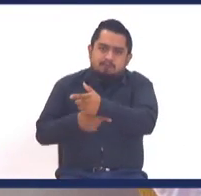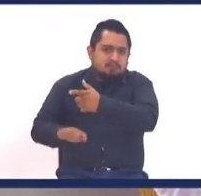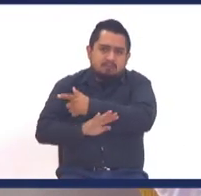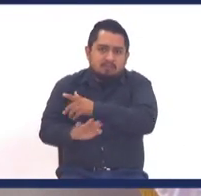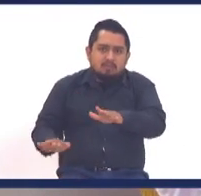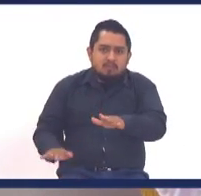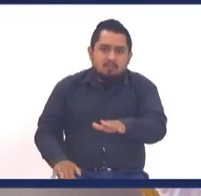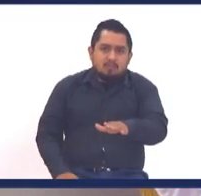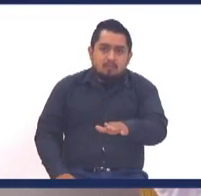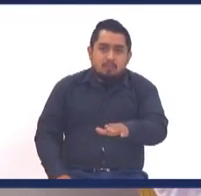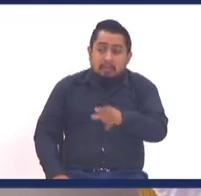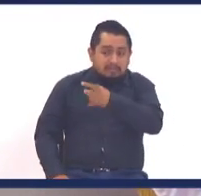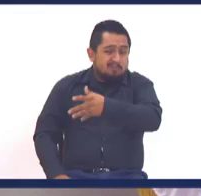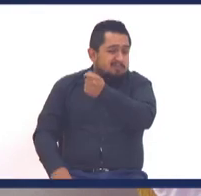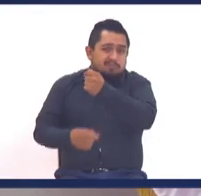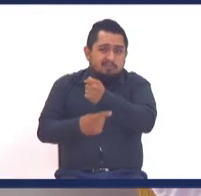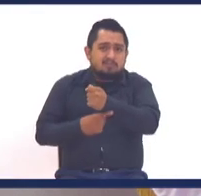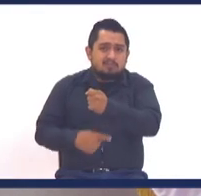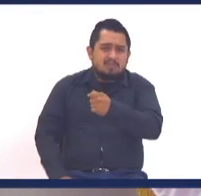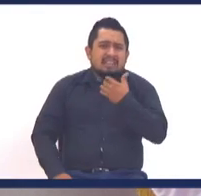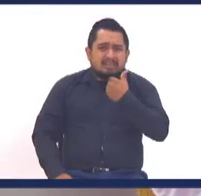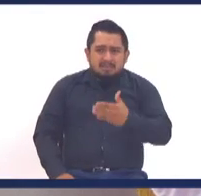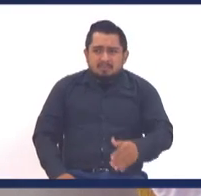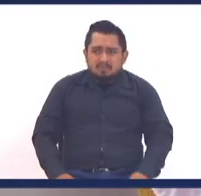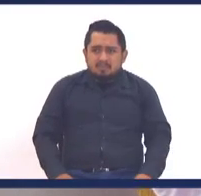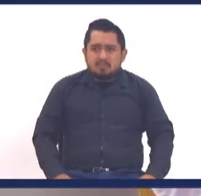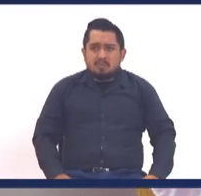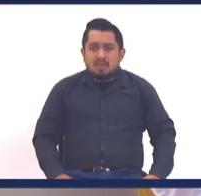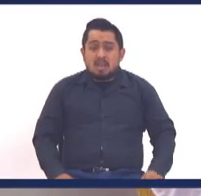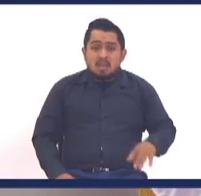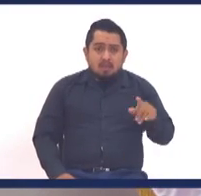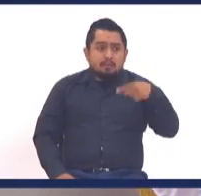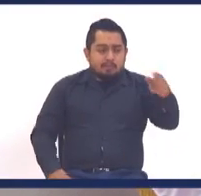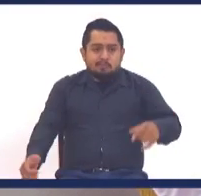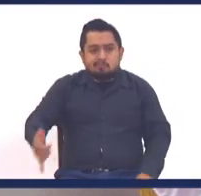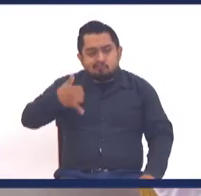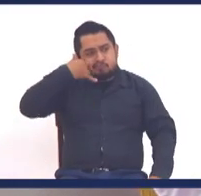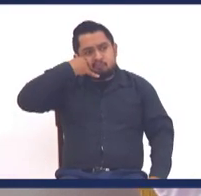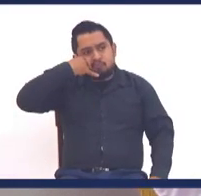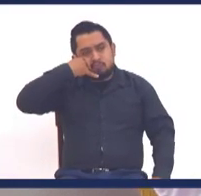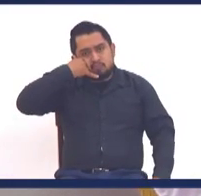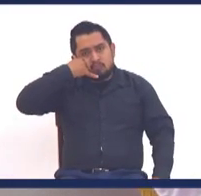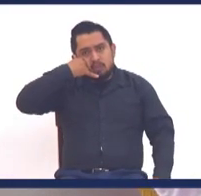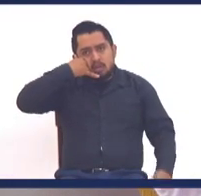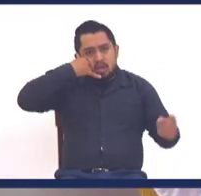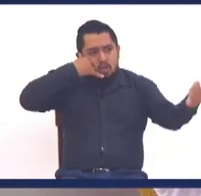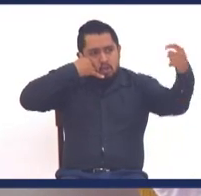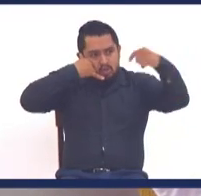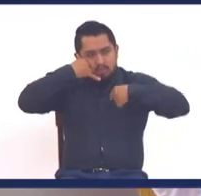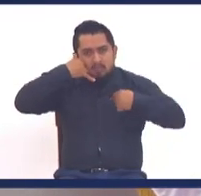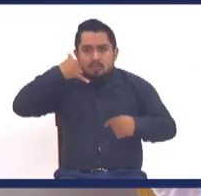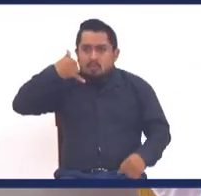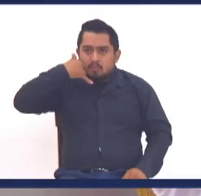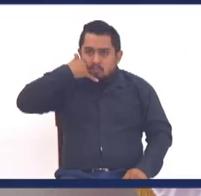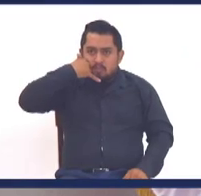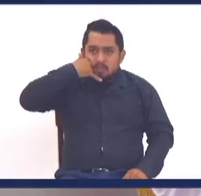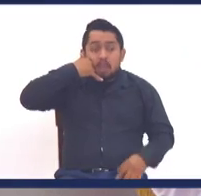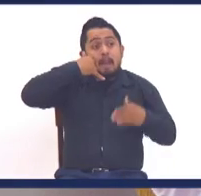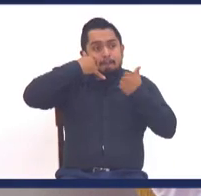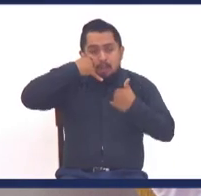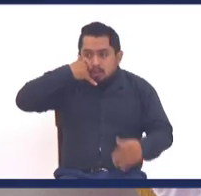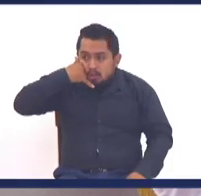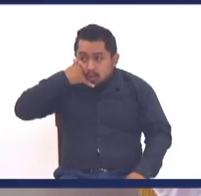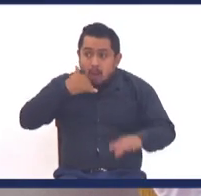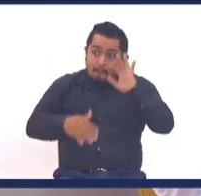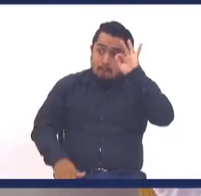lo que está y eso no debe de ser. ¿Y qué sucedió? Recibimos una llamada telefónica. Al rato me pasan la llamada y la extensión. Ajá, ¿qué